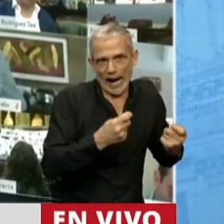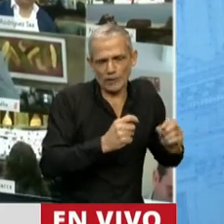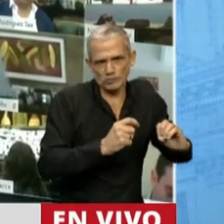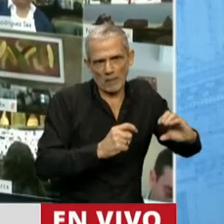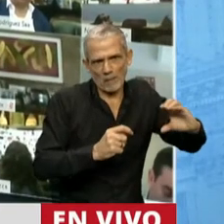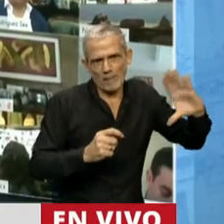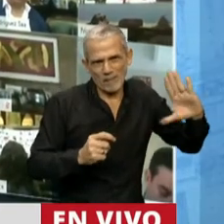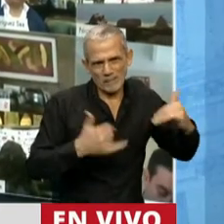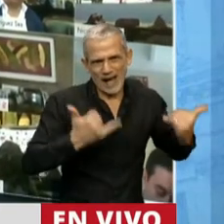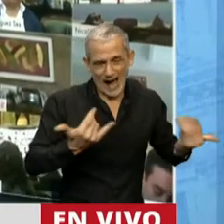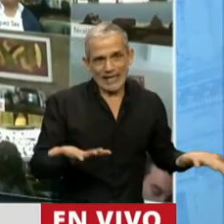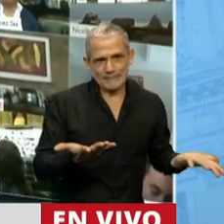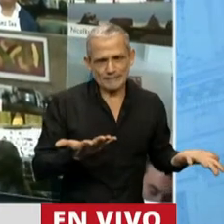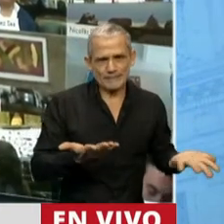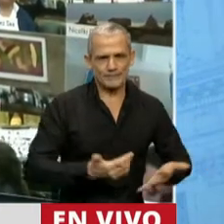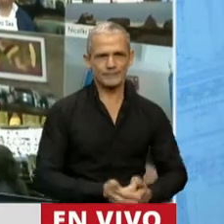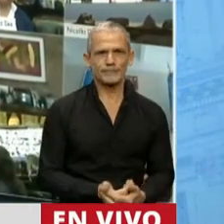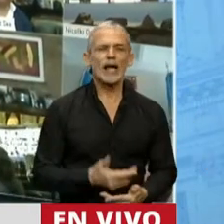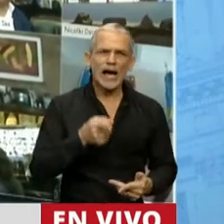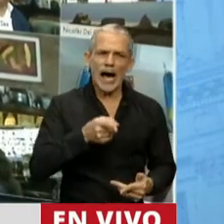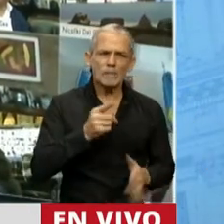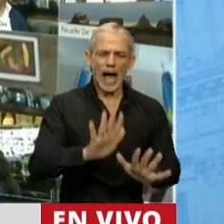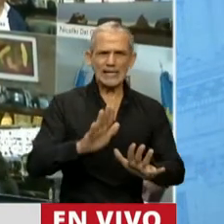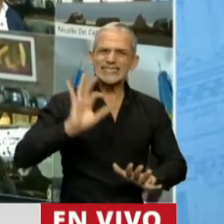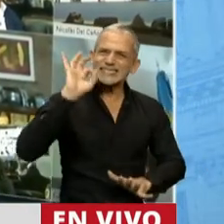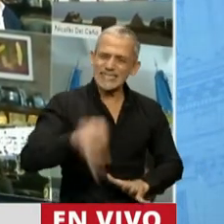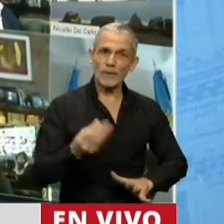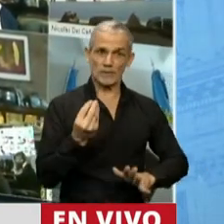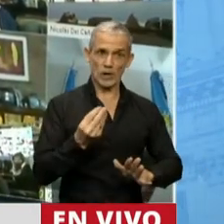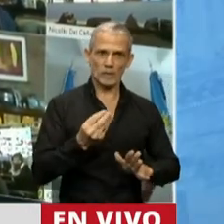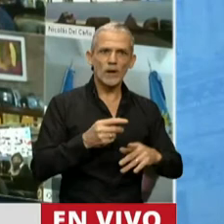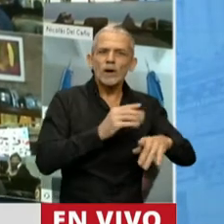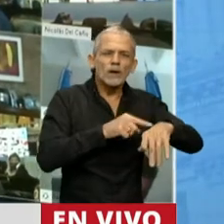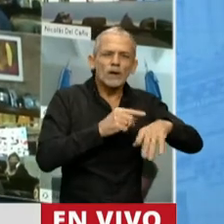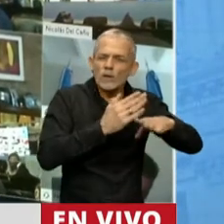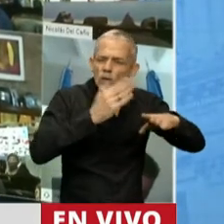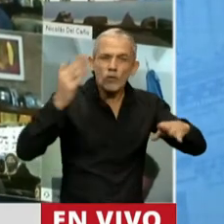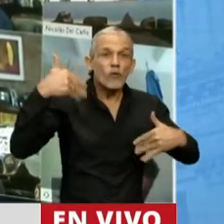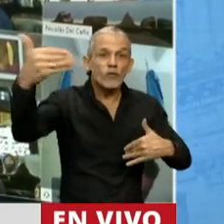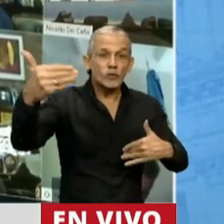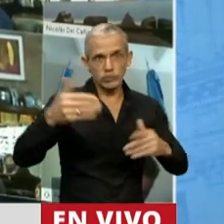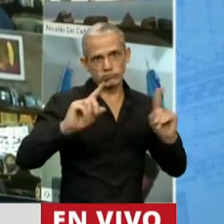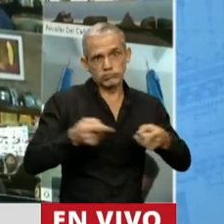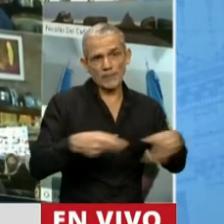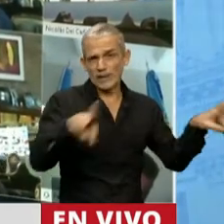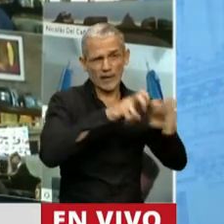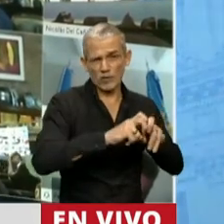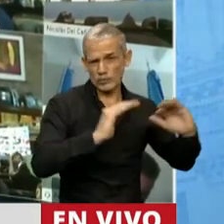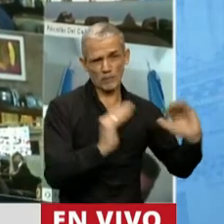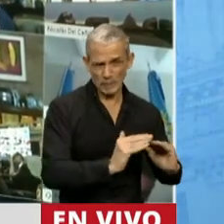tanto, a partir de allí, sabemos que la proyección implicará un aumento importante del déficit.